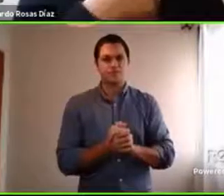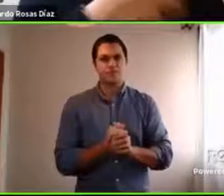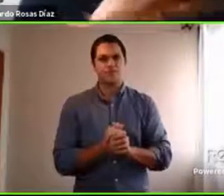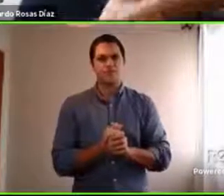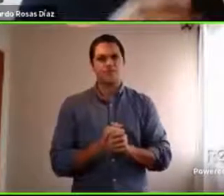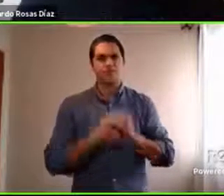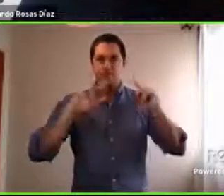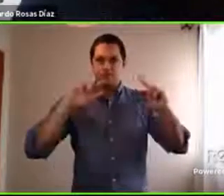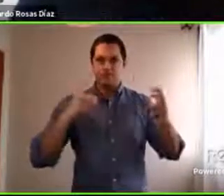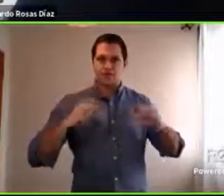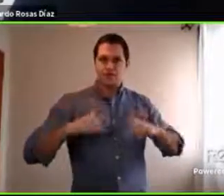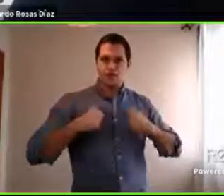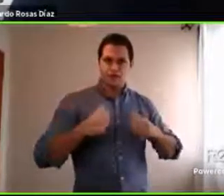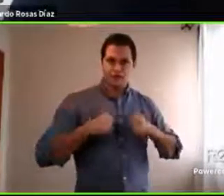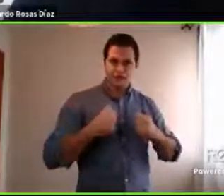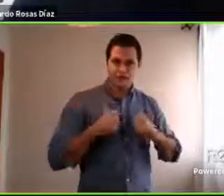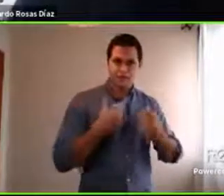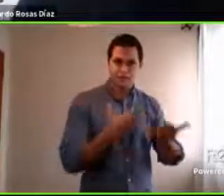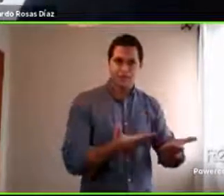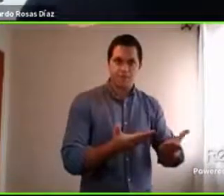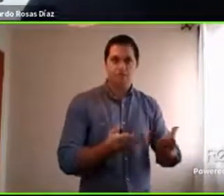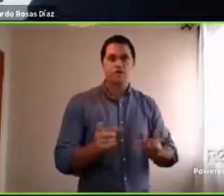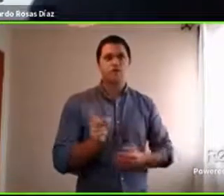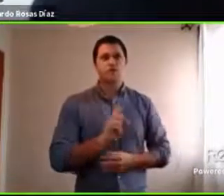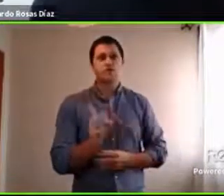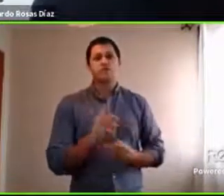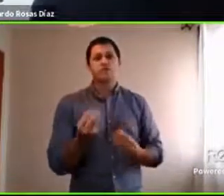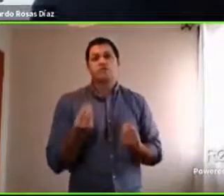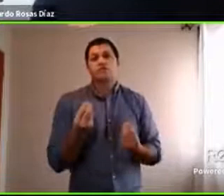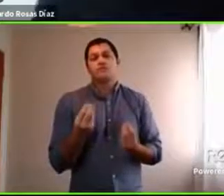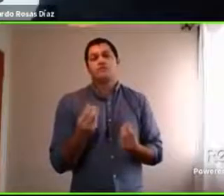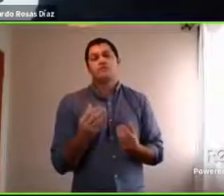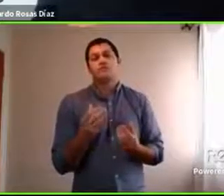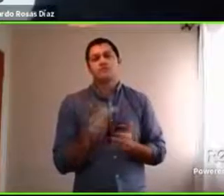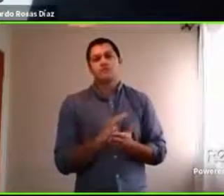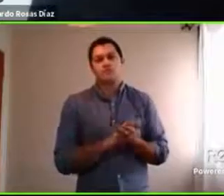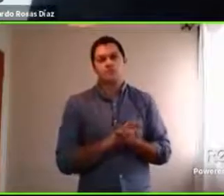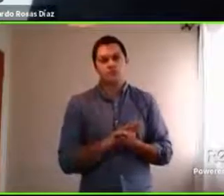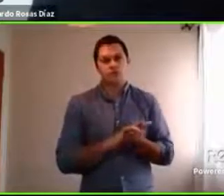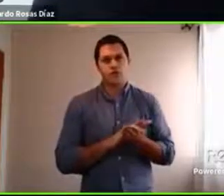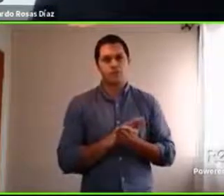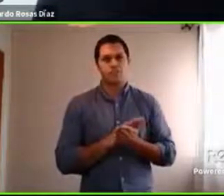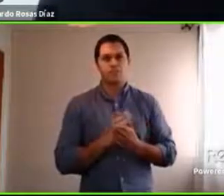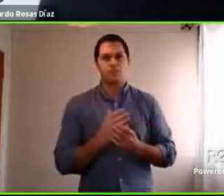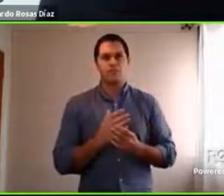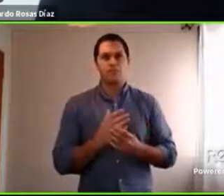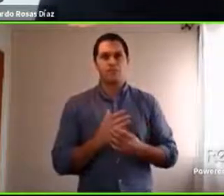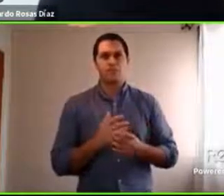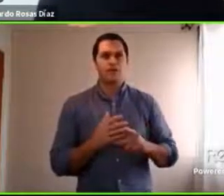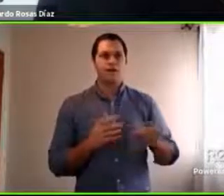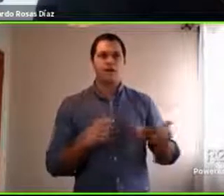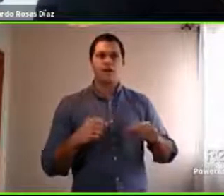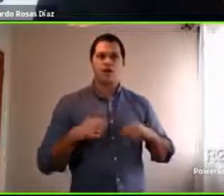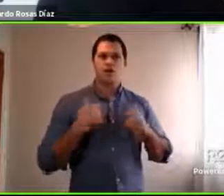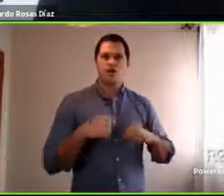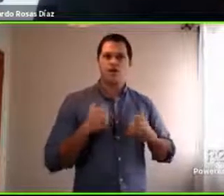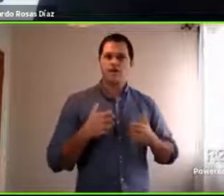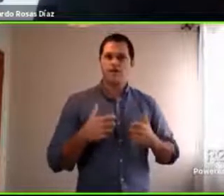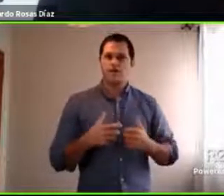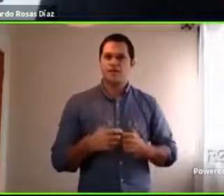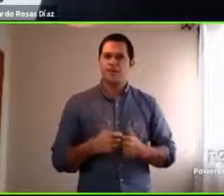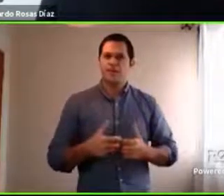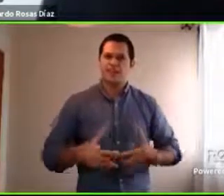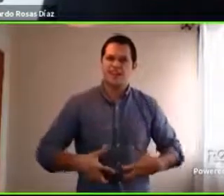adolescentes, no es bueno de repente dejar que los adolescentes en vez de contar que liberen la rabia de una vez o la emoción fuerte,